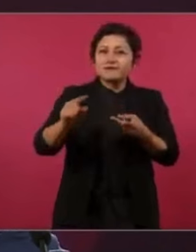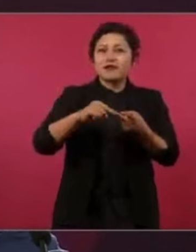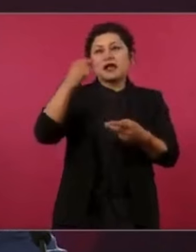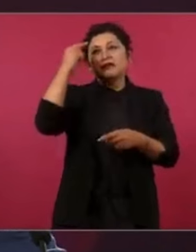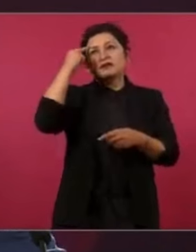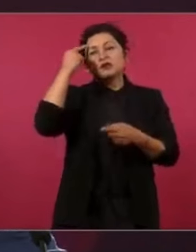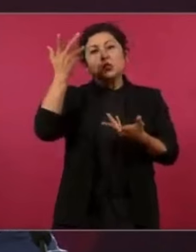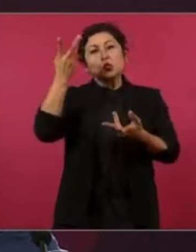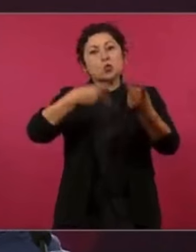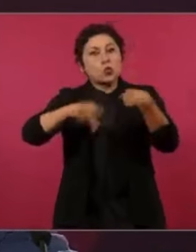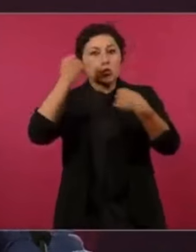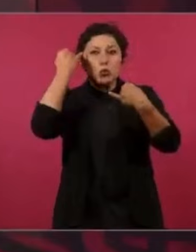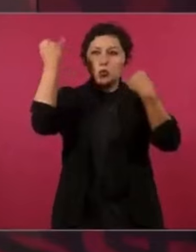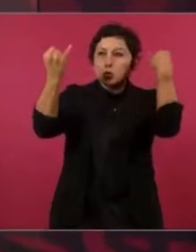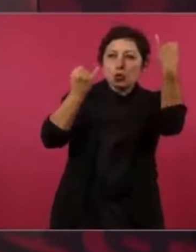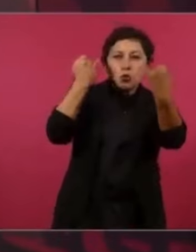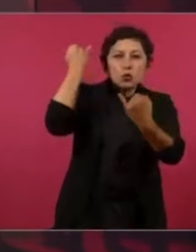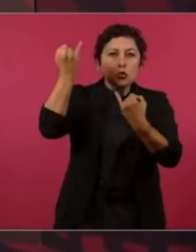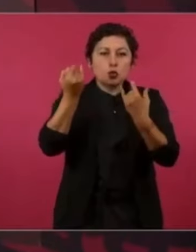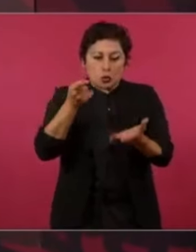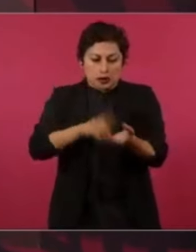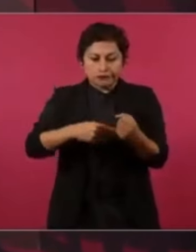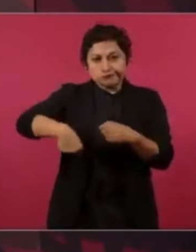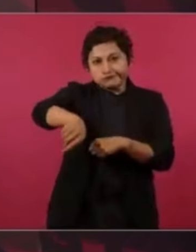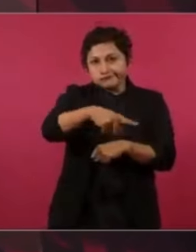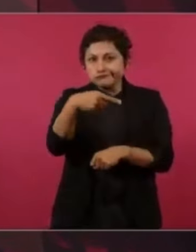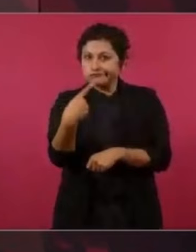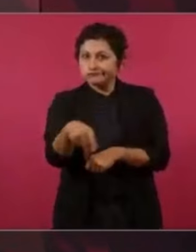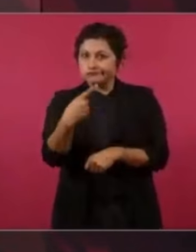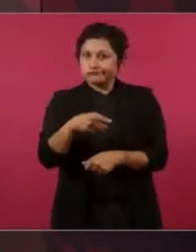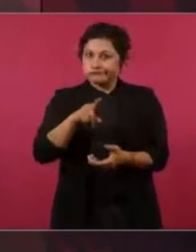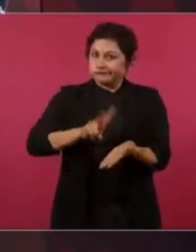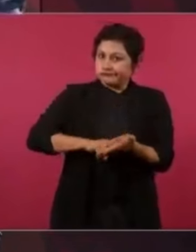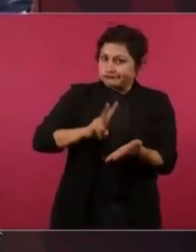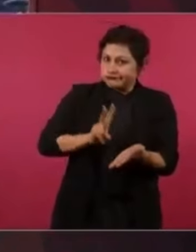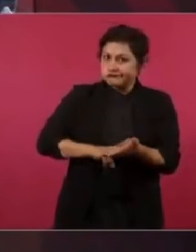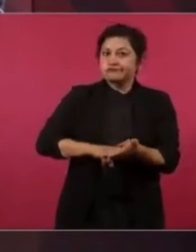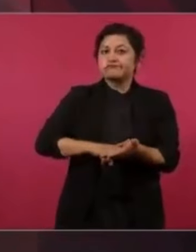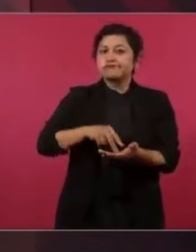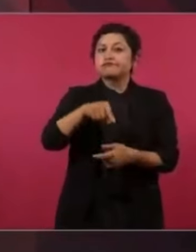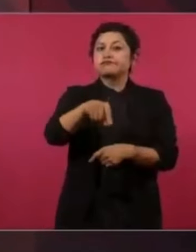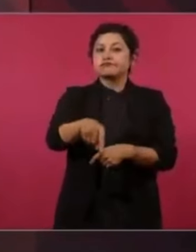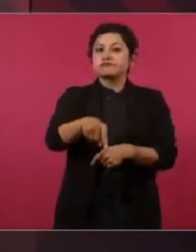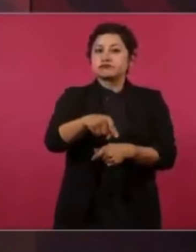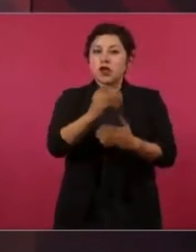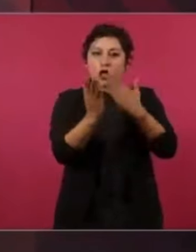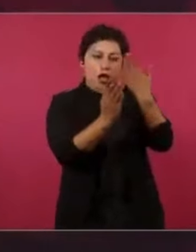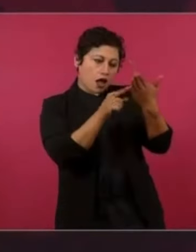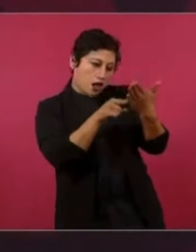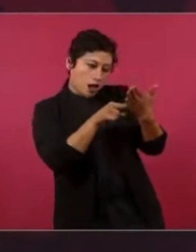de llevar a la práctica a la máxima de que al